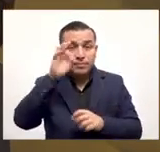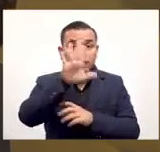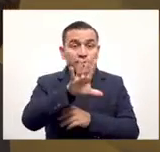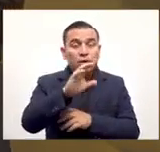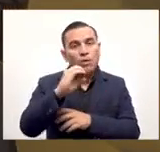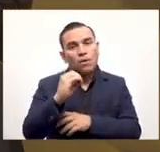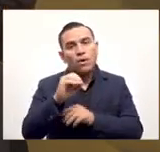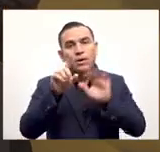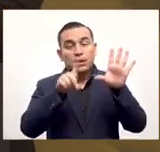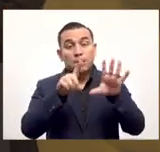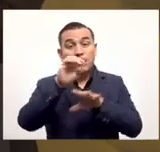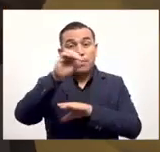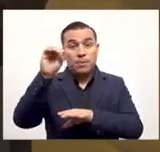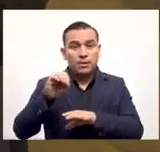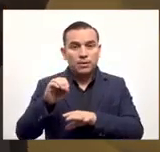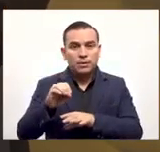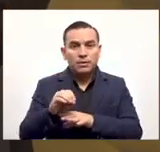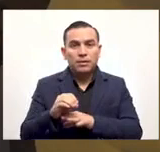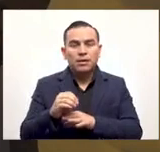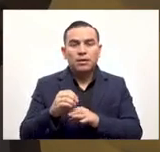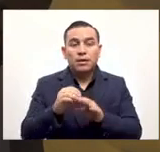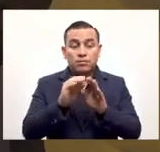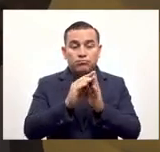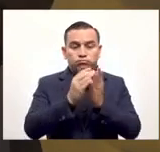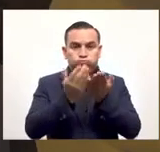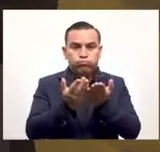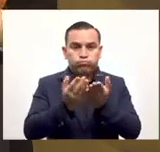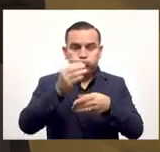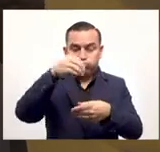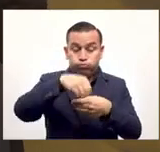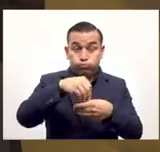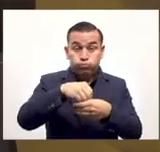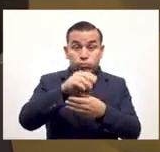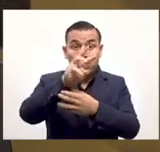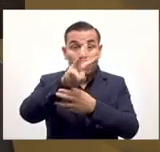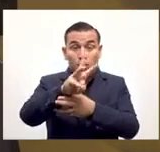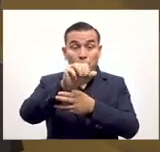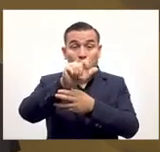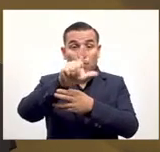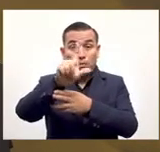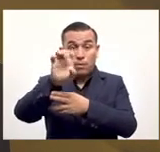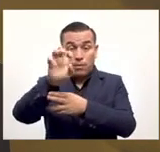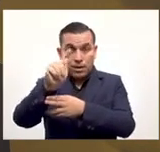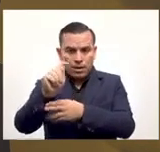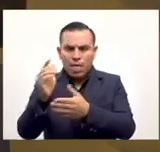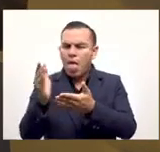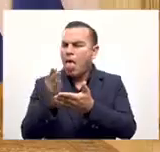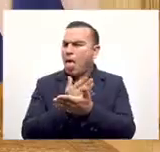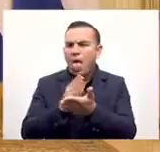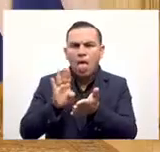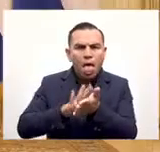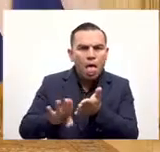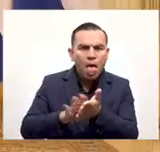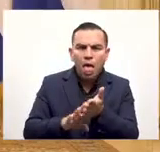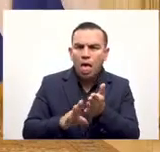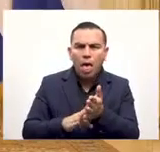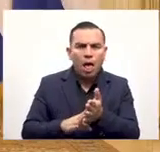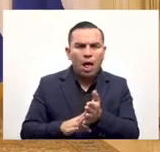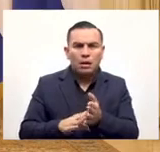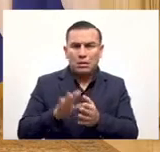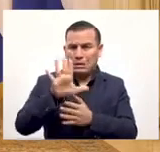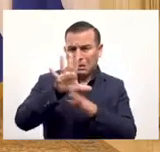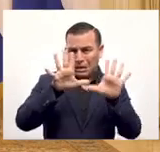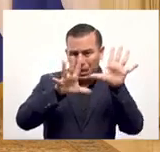puede llegar hasta el 5 o 6% de la venta. En el caso de la wallet no hay comisión, comisión es 0.00, no hay ninguna comisión.